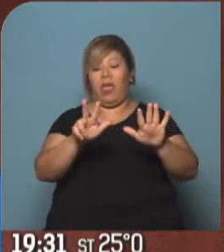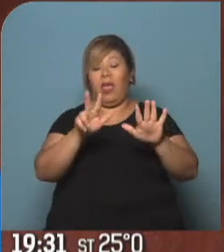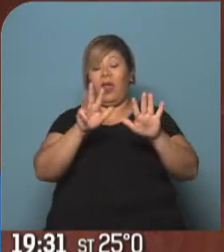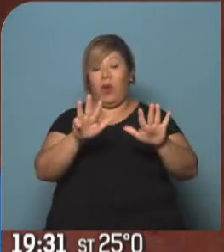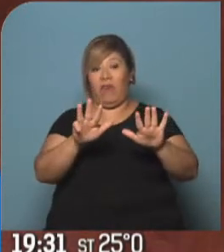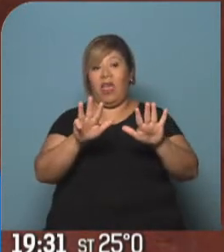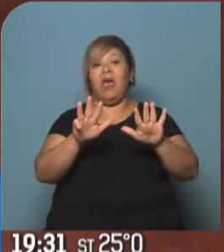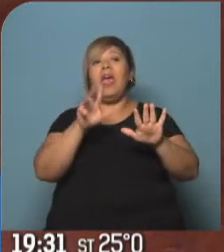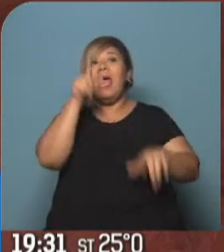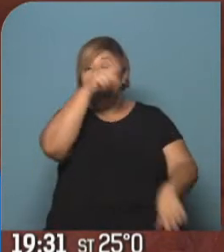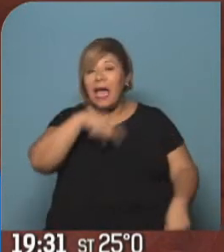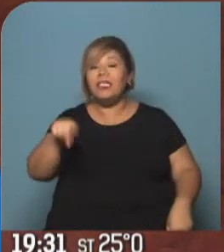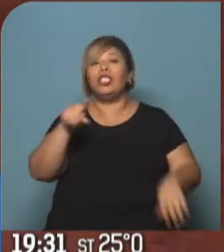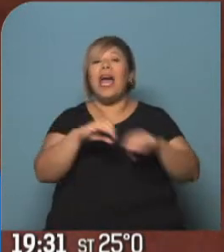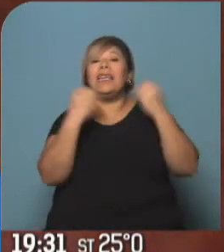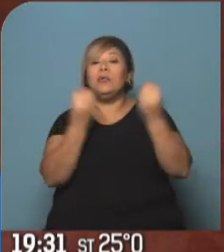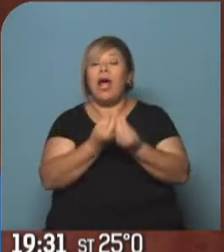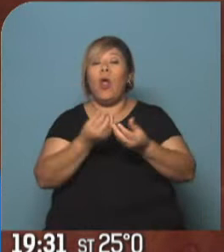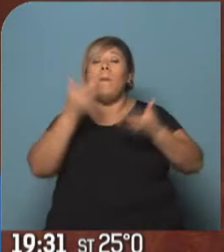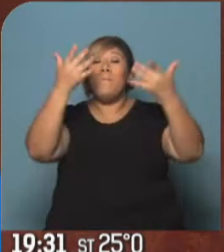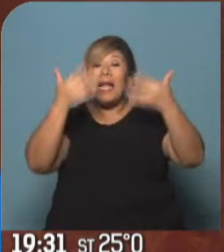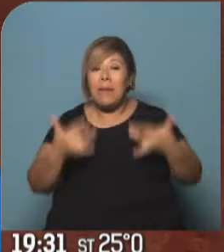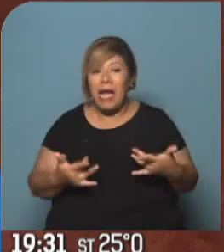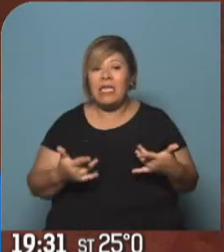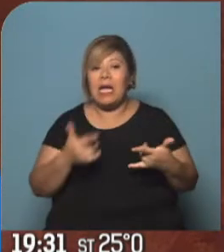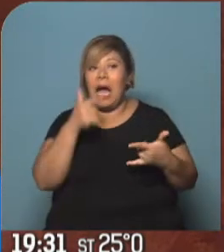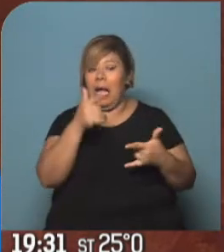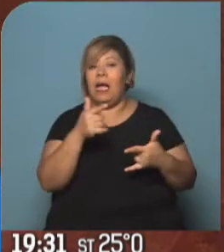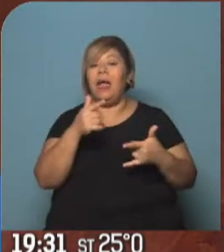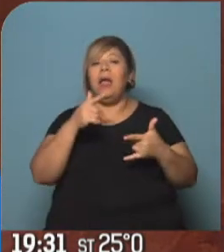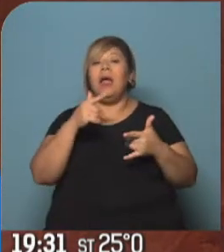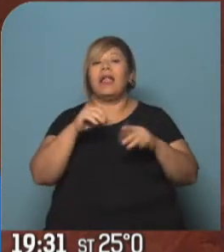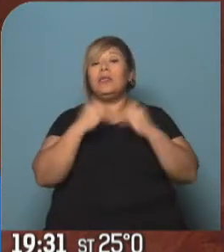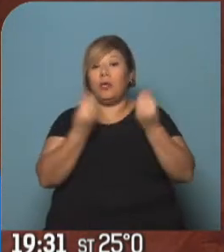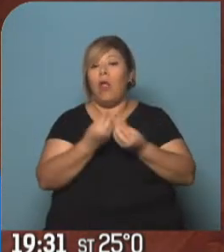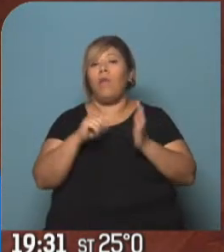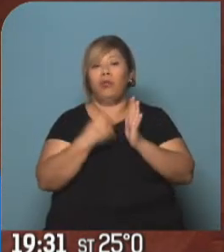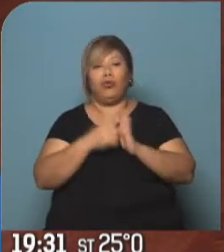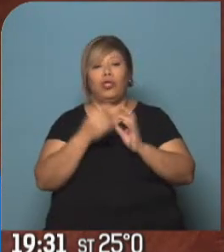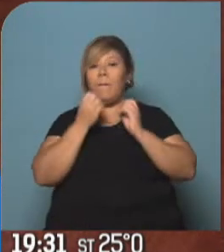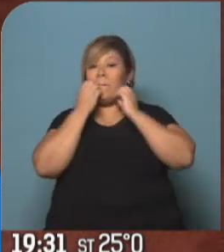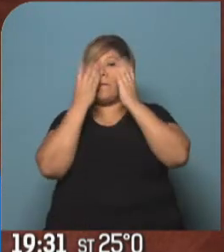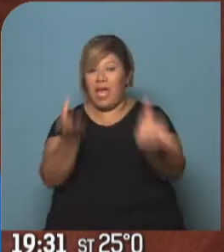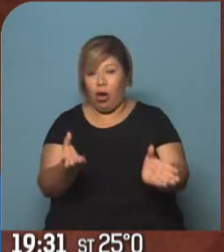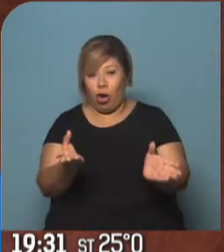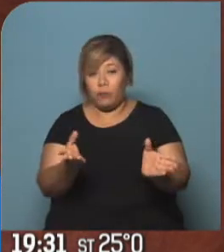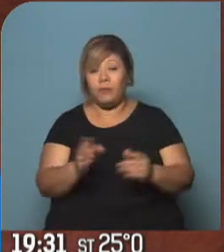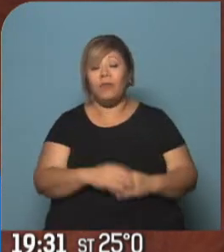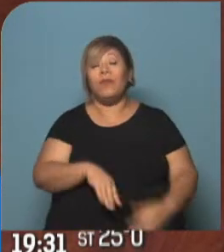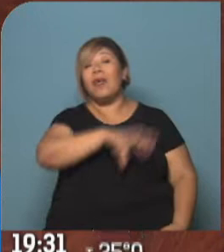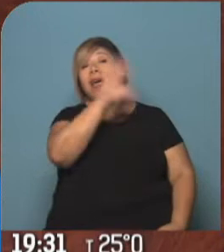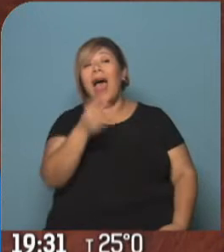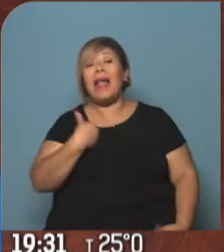ayudado a que las brechas de desigualdad en el área de las matemáticas, aunque no hayamos mejorado sustantivamente al nivel